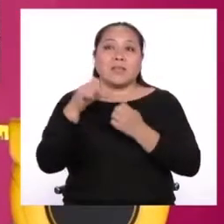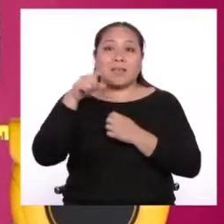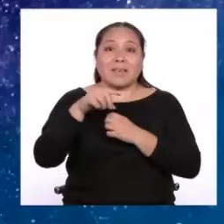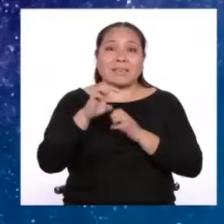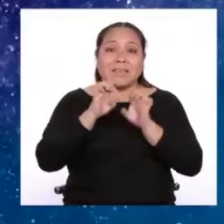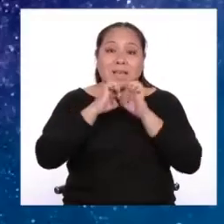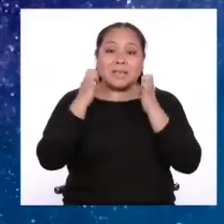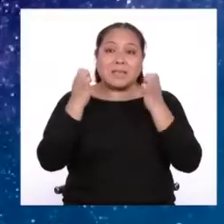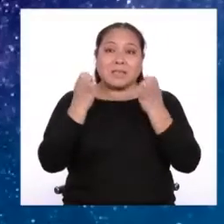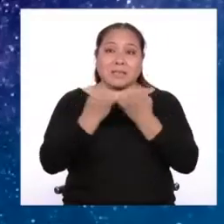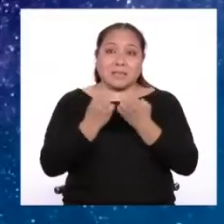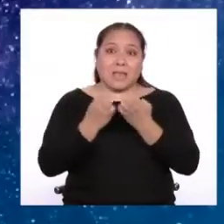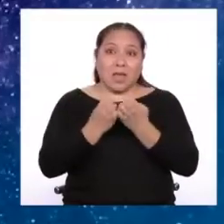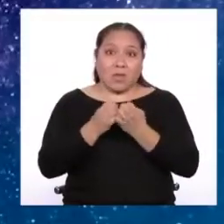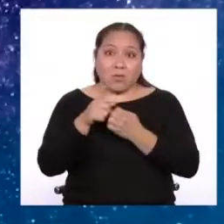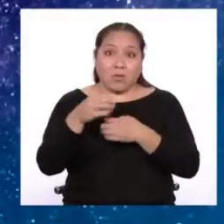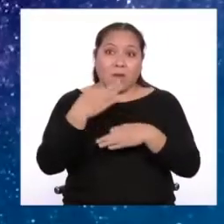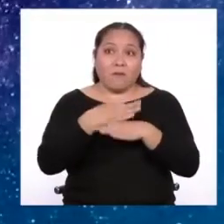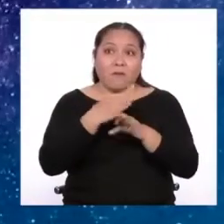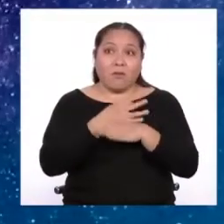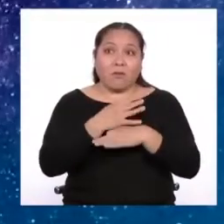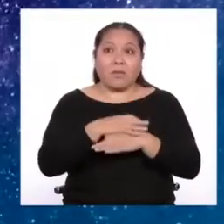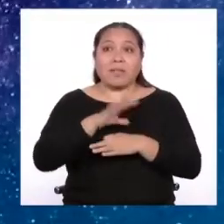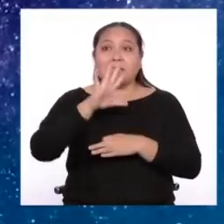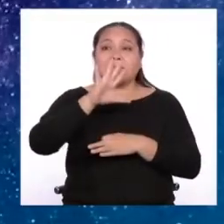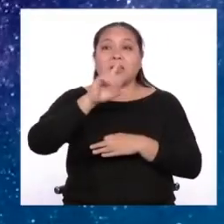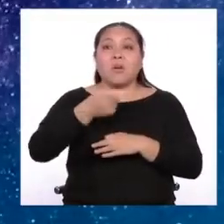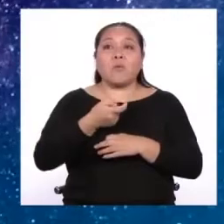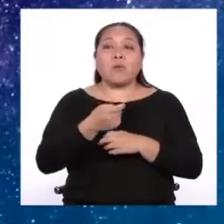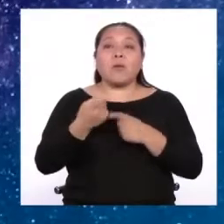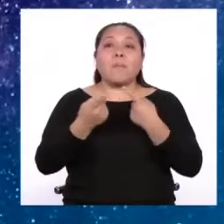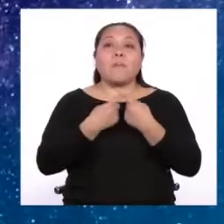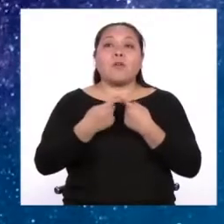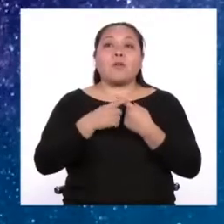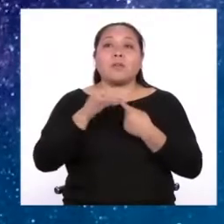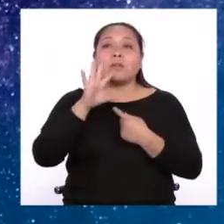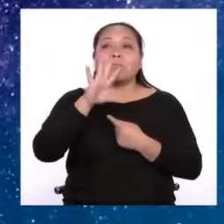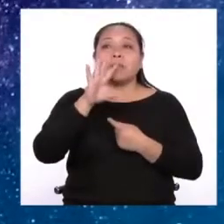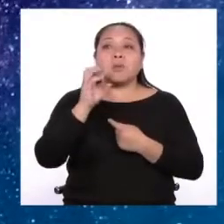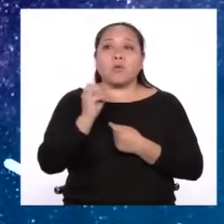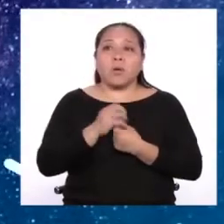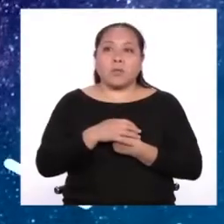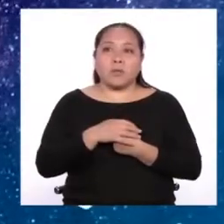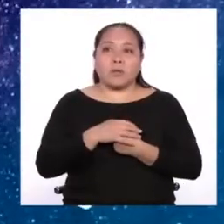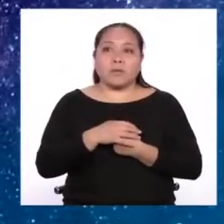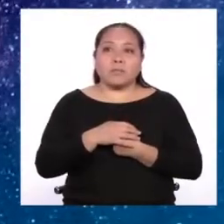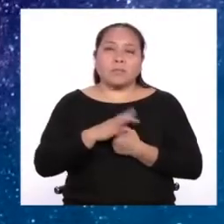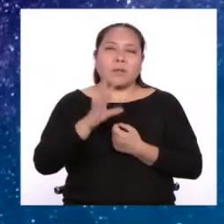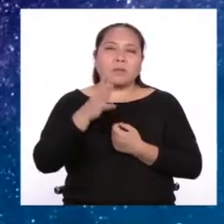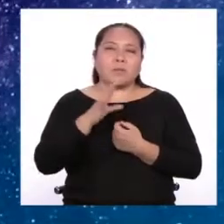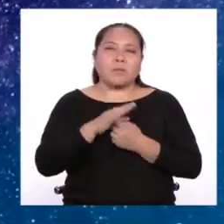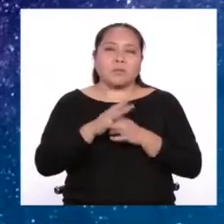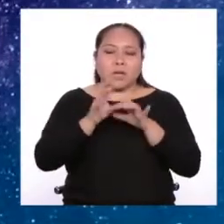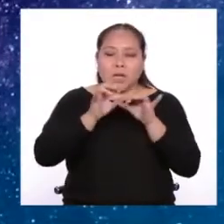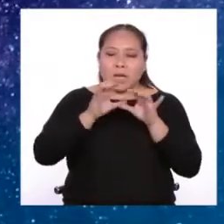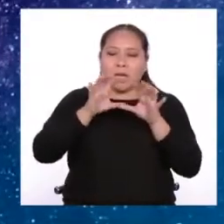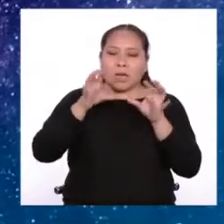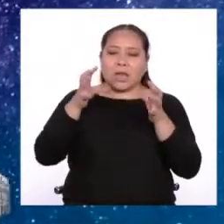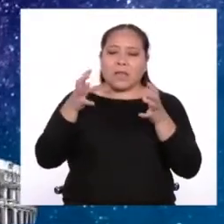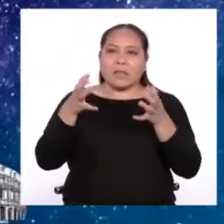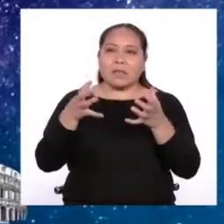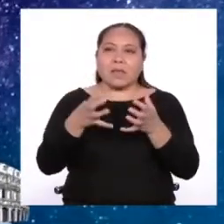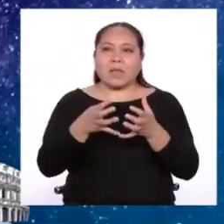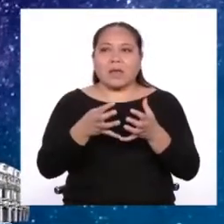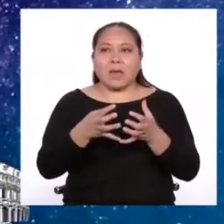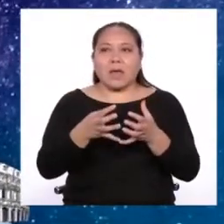medida griega. Así, multiplicó 5.000 por 50, lo que dio como resultado que la Tierra medía 250